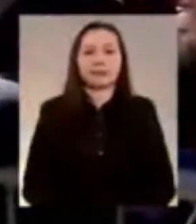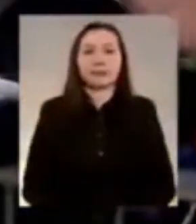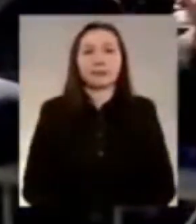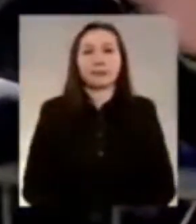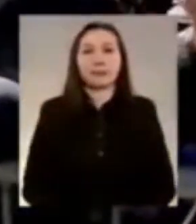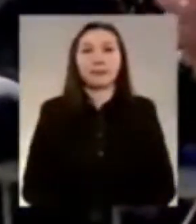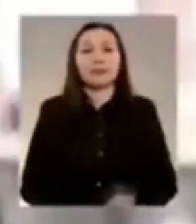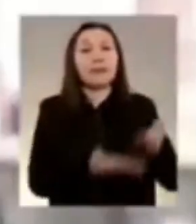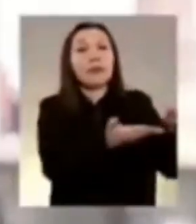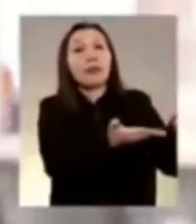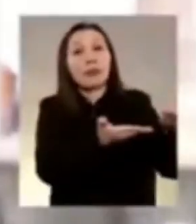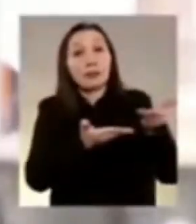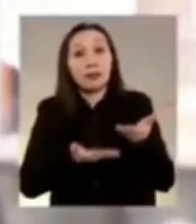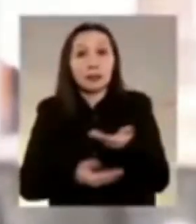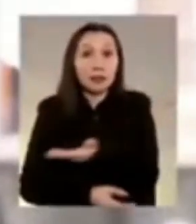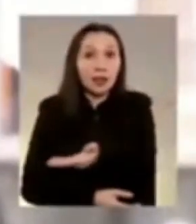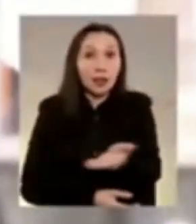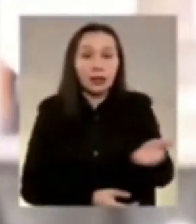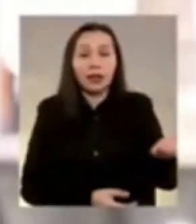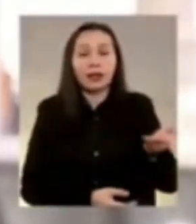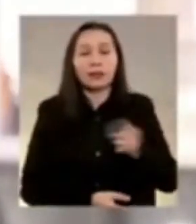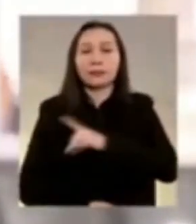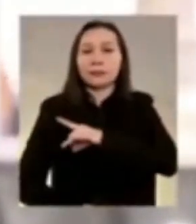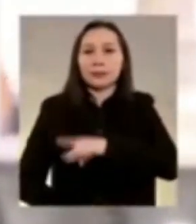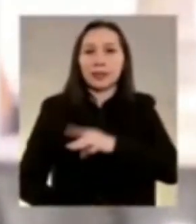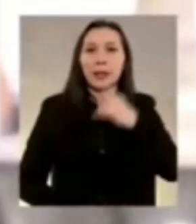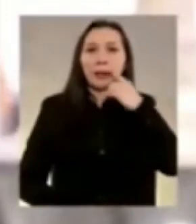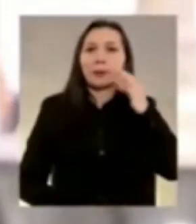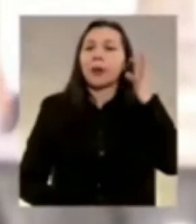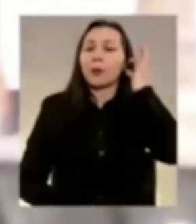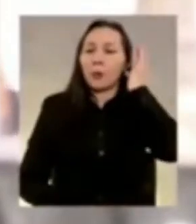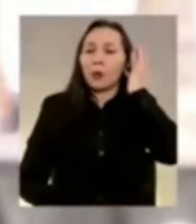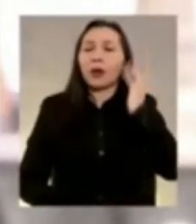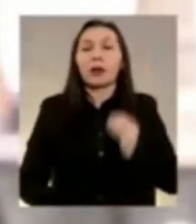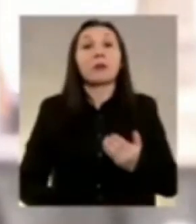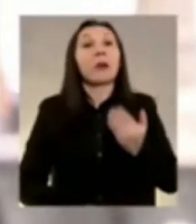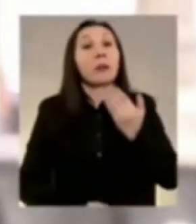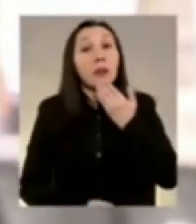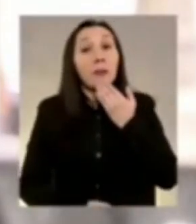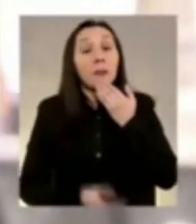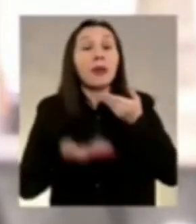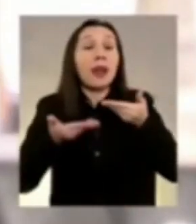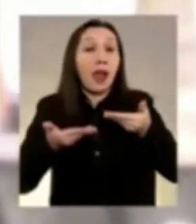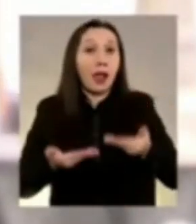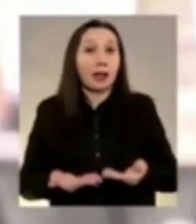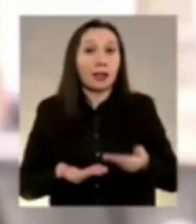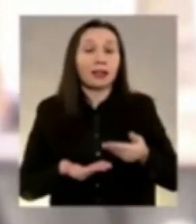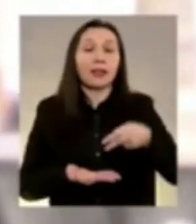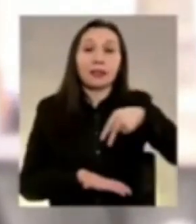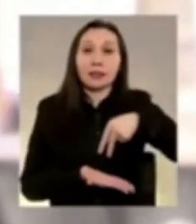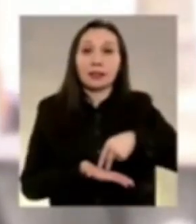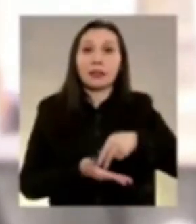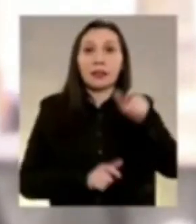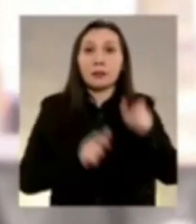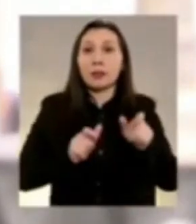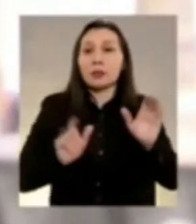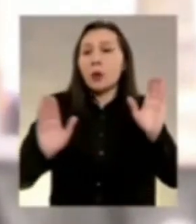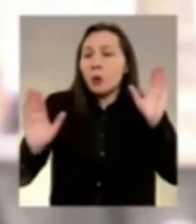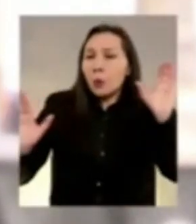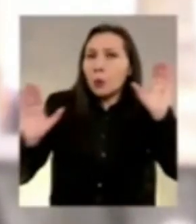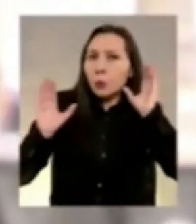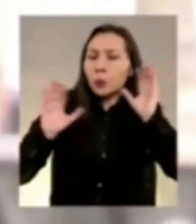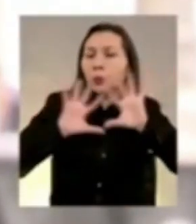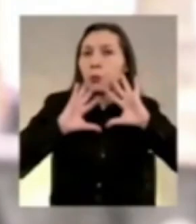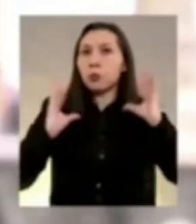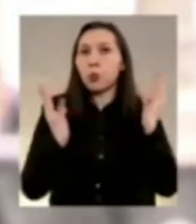los quiero invitar chilenos y chilenas y también desde acá a quienes nos escuchan en el resto